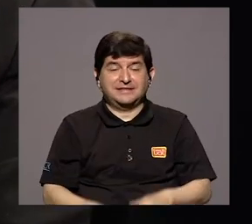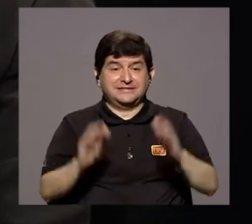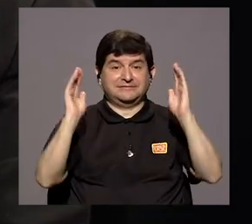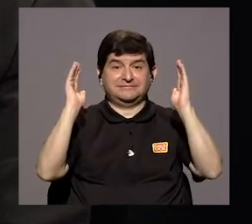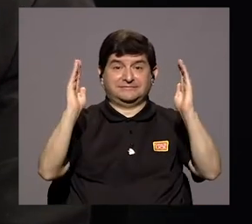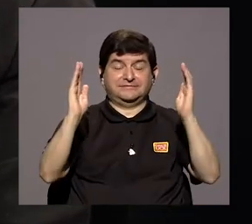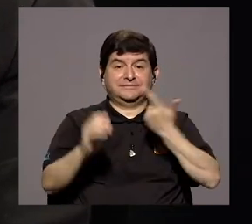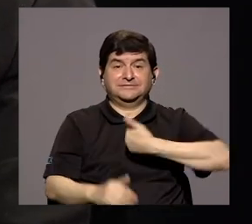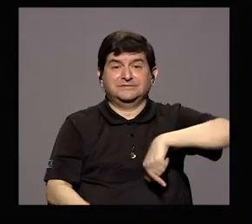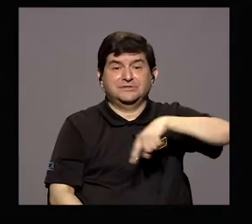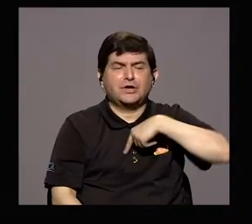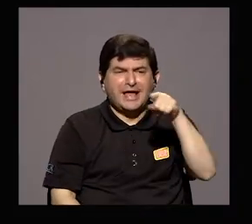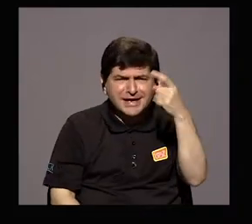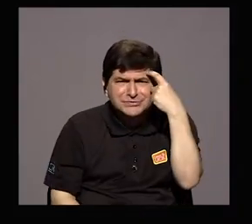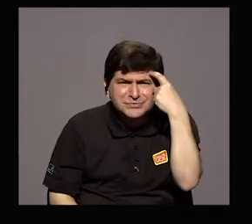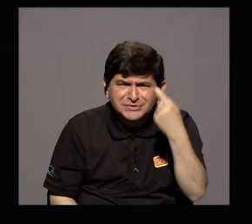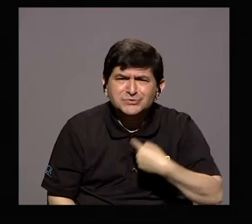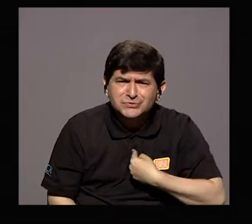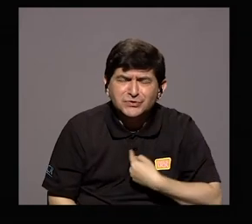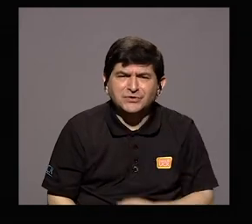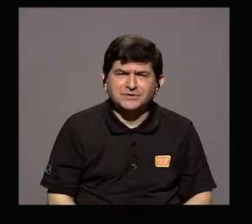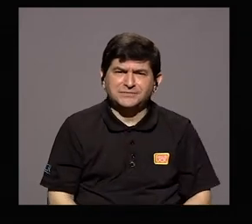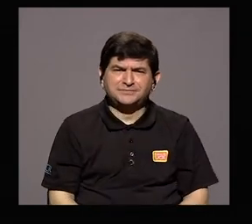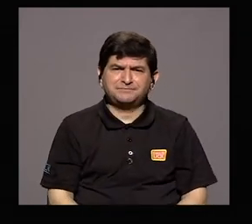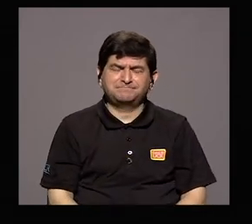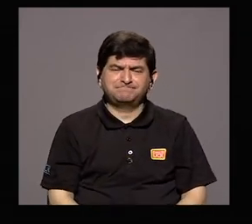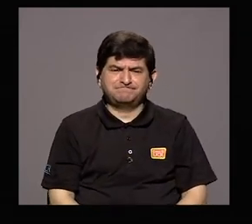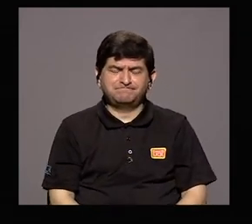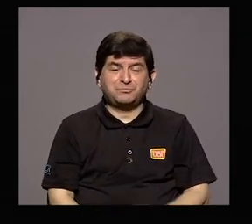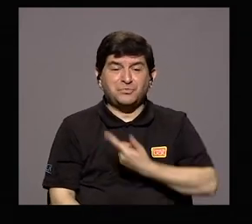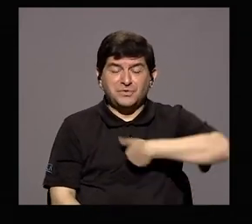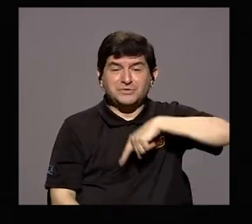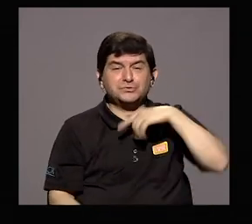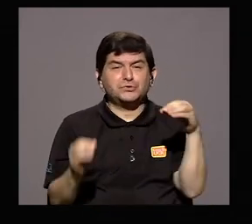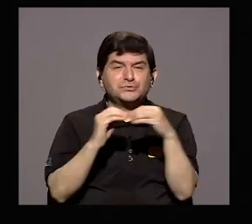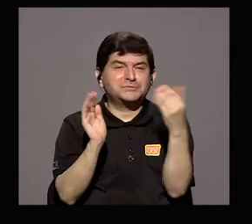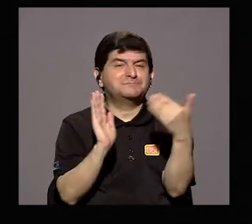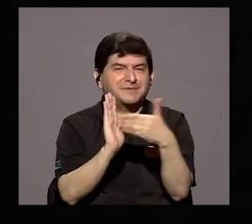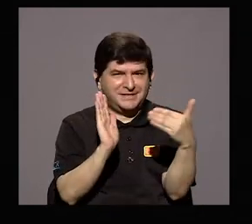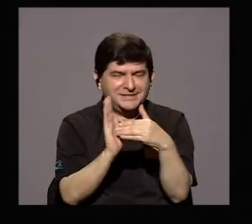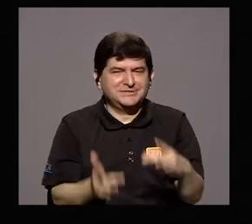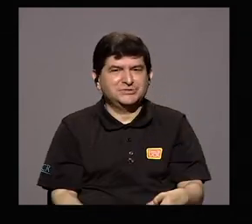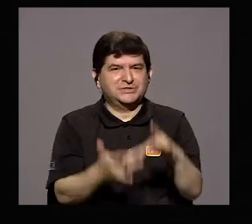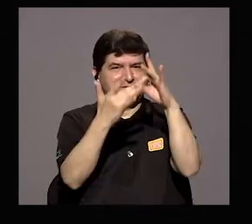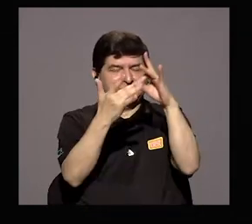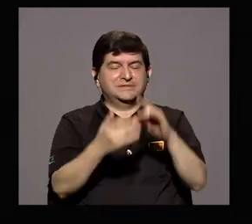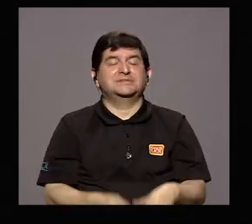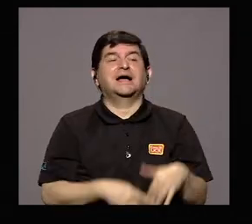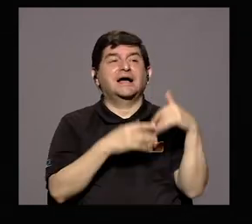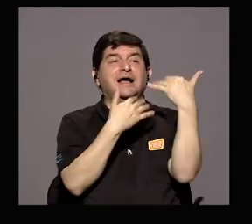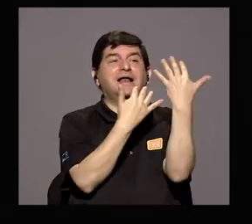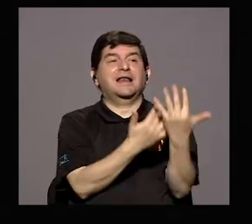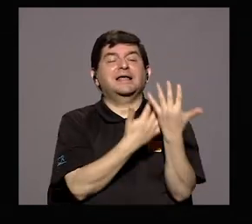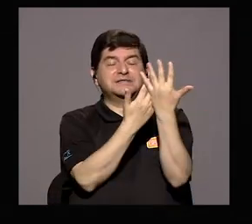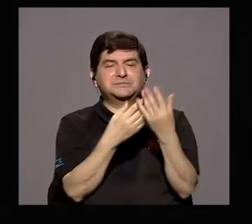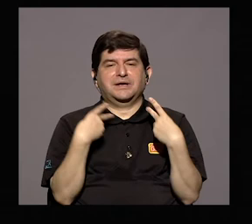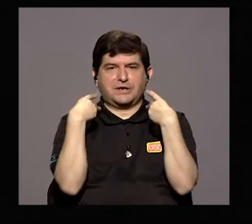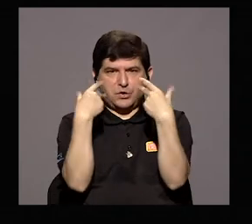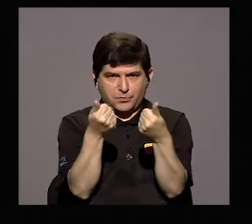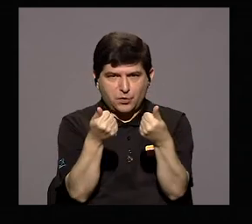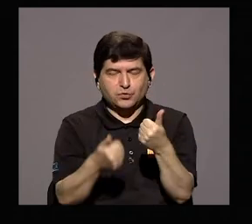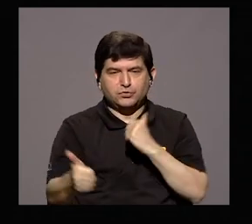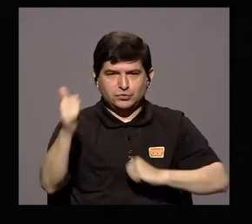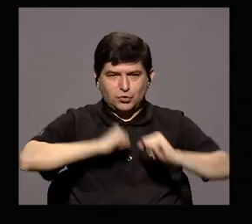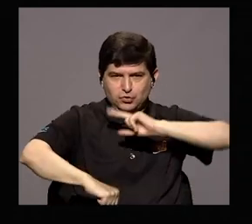pues somos los más perjudicados por llamarlos así, esperamos que pronto ya como el